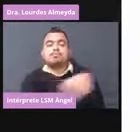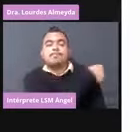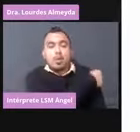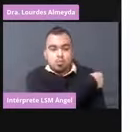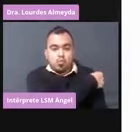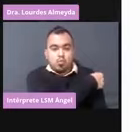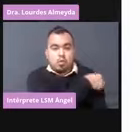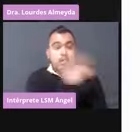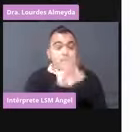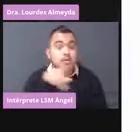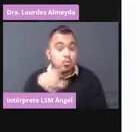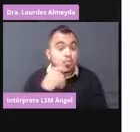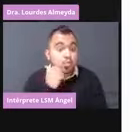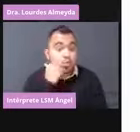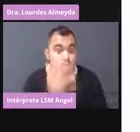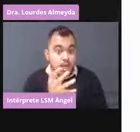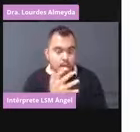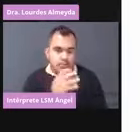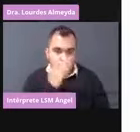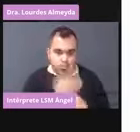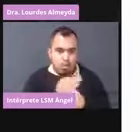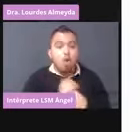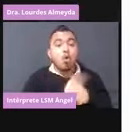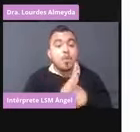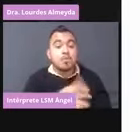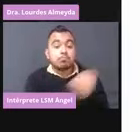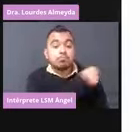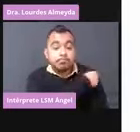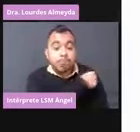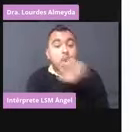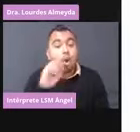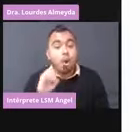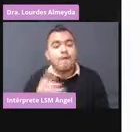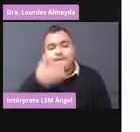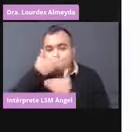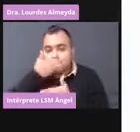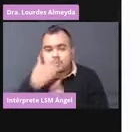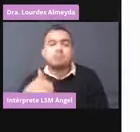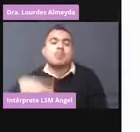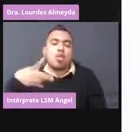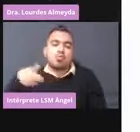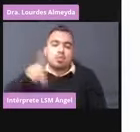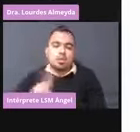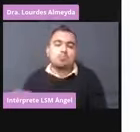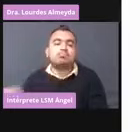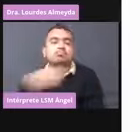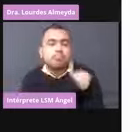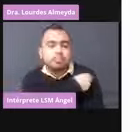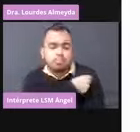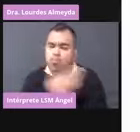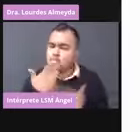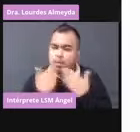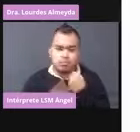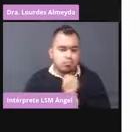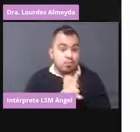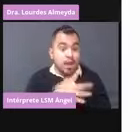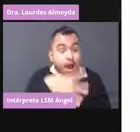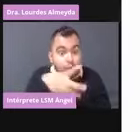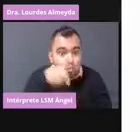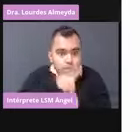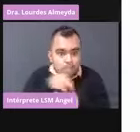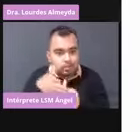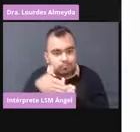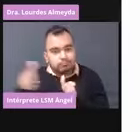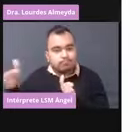ponerse la influenza después, o viceversa, deja pasar 14 días y no hay ningún tipo de problema. Son los días que la